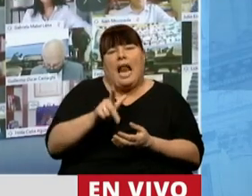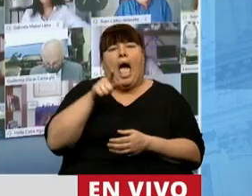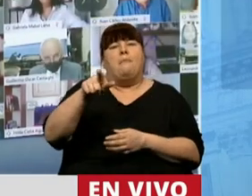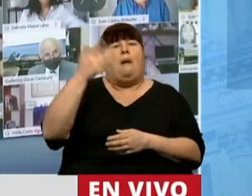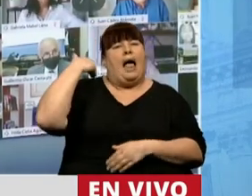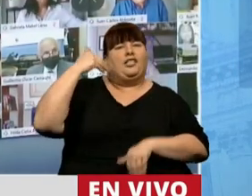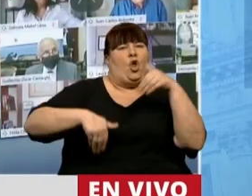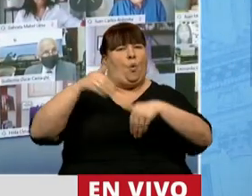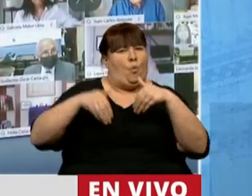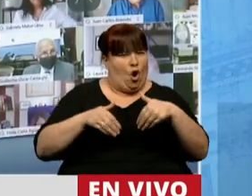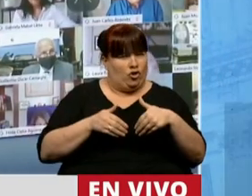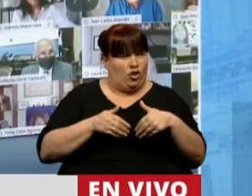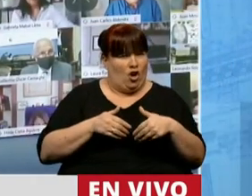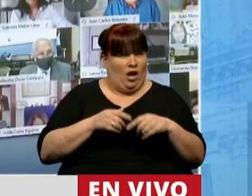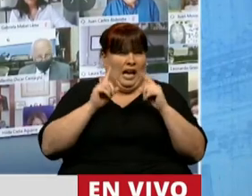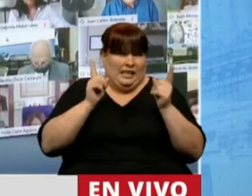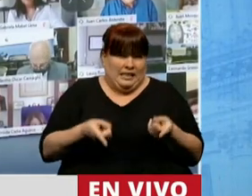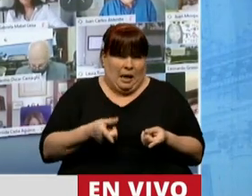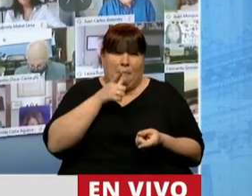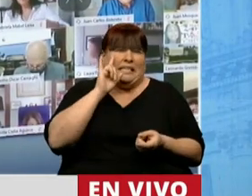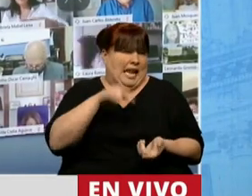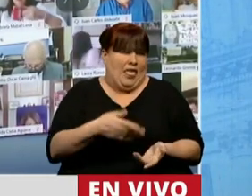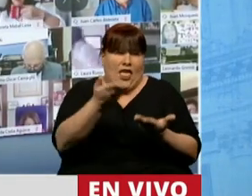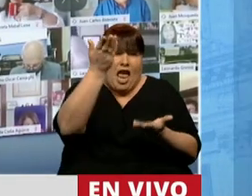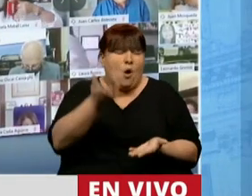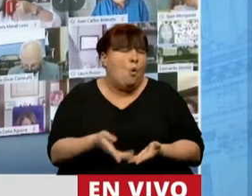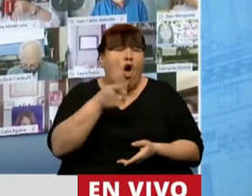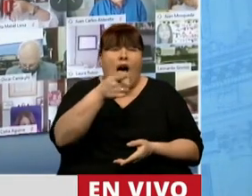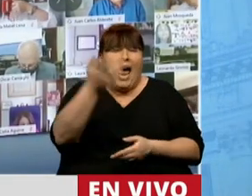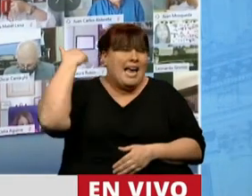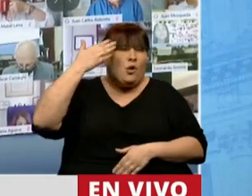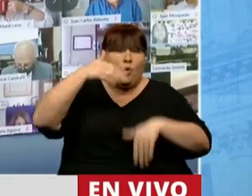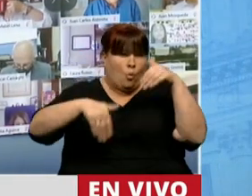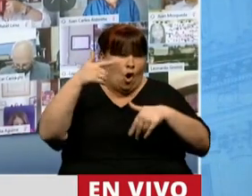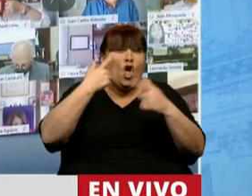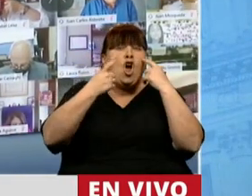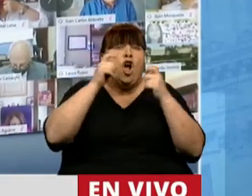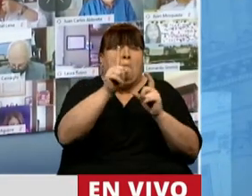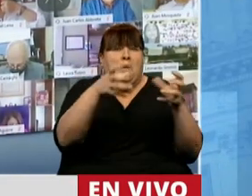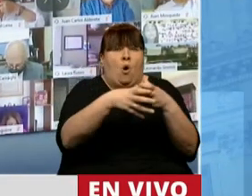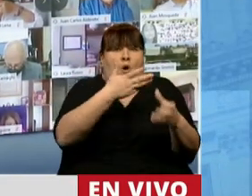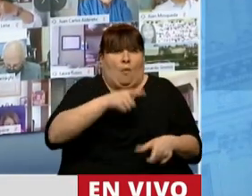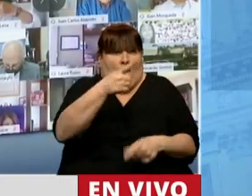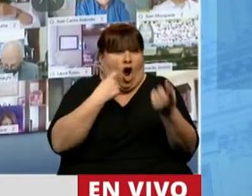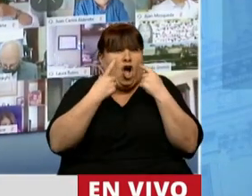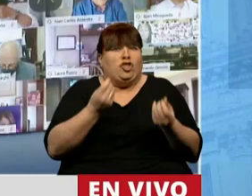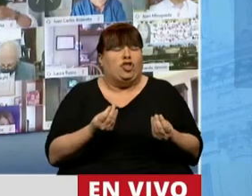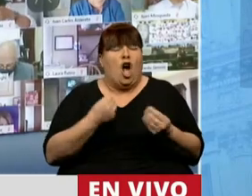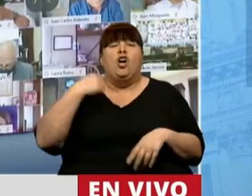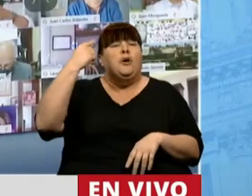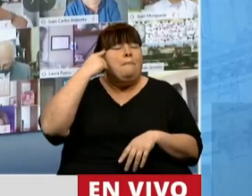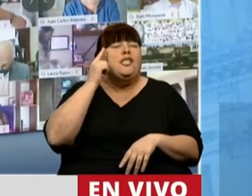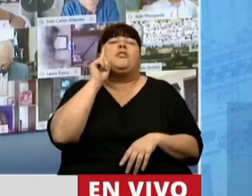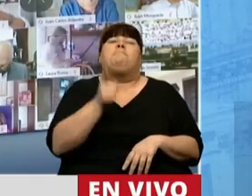elección. Además de padecerme ridículo porque esa última elección lo controlaba su propio gobierno, me